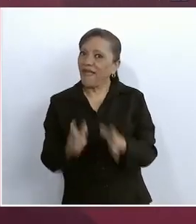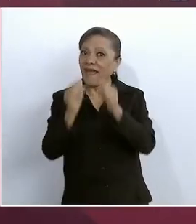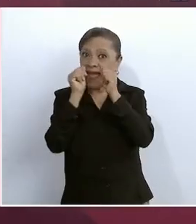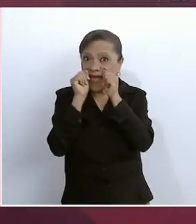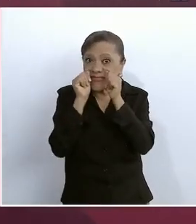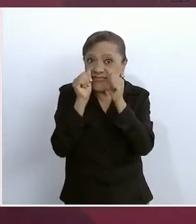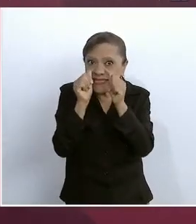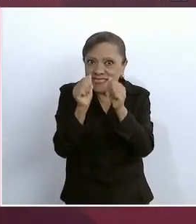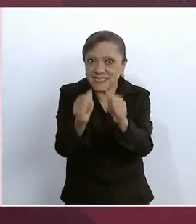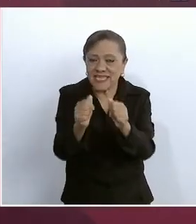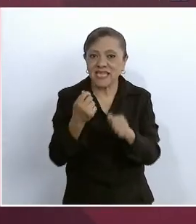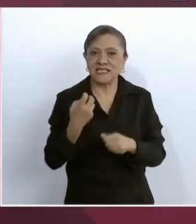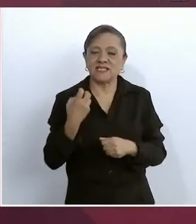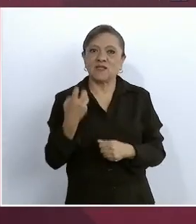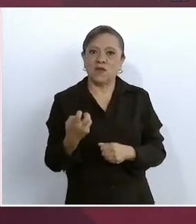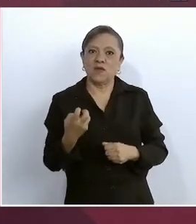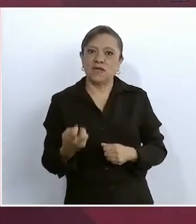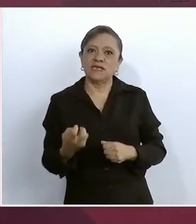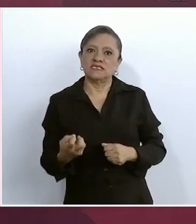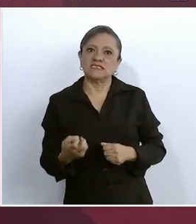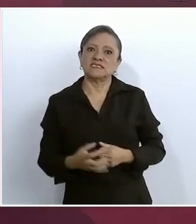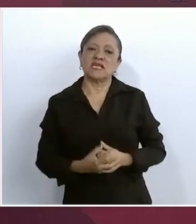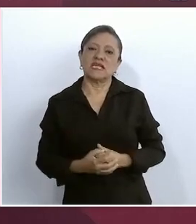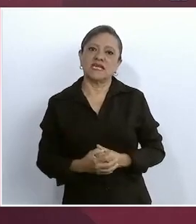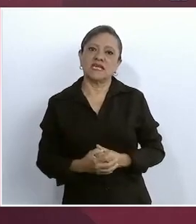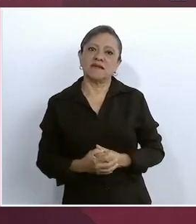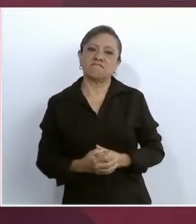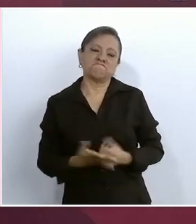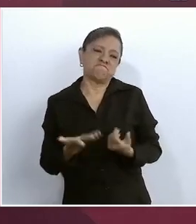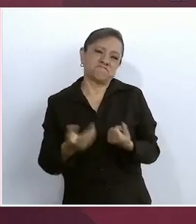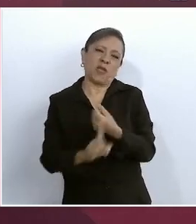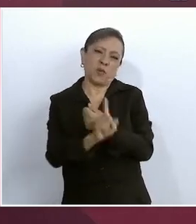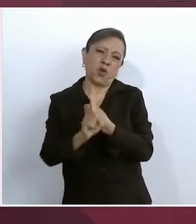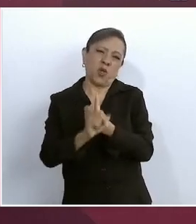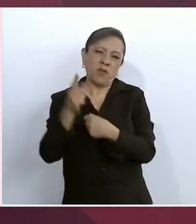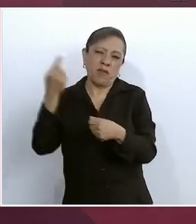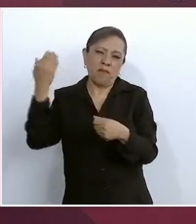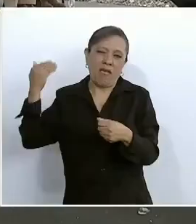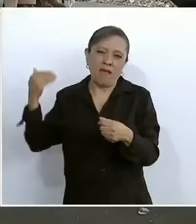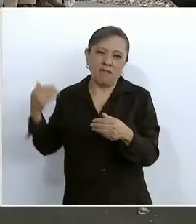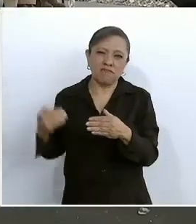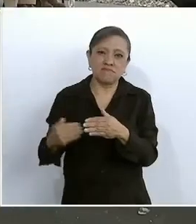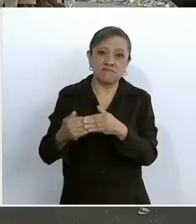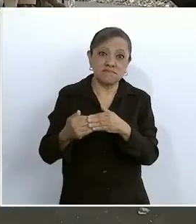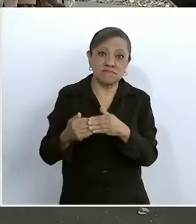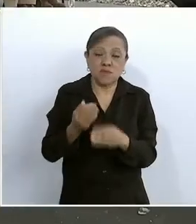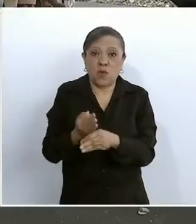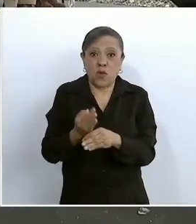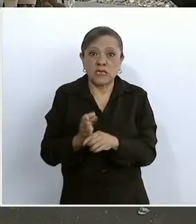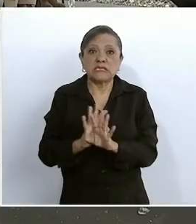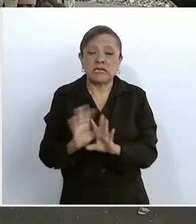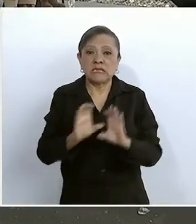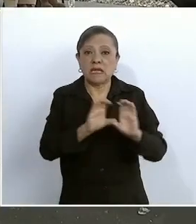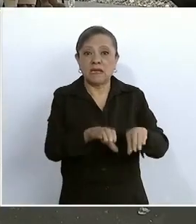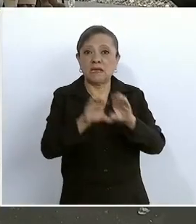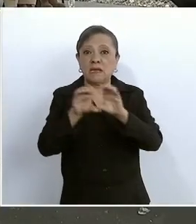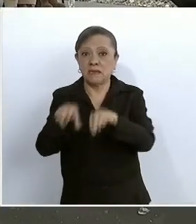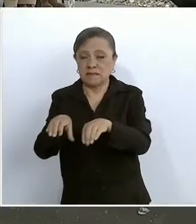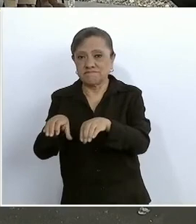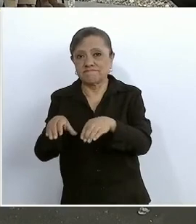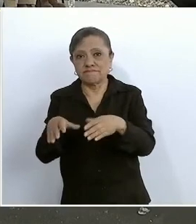este problema, estamos contratando médicos del